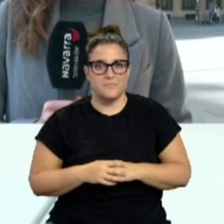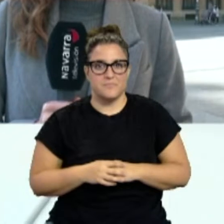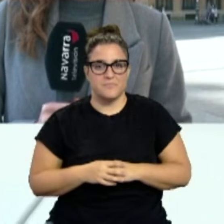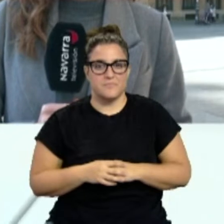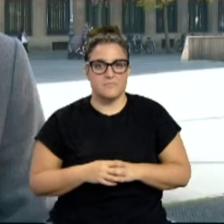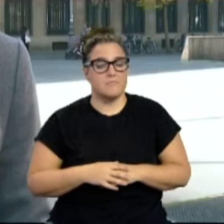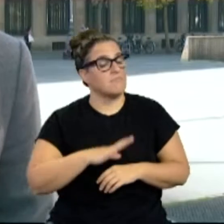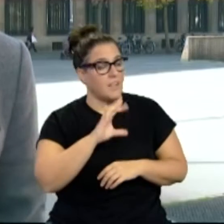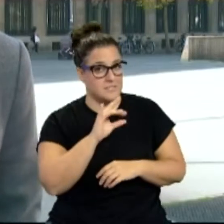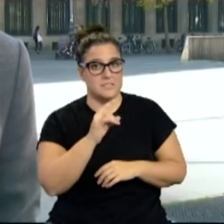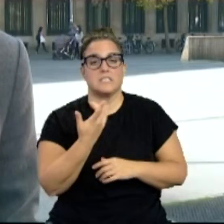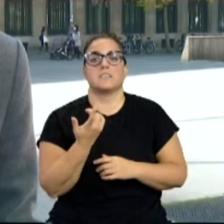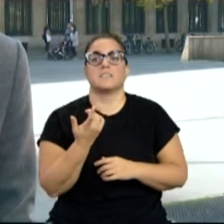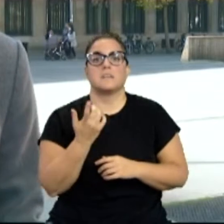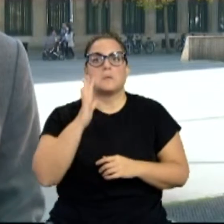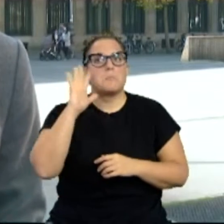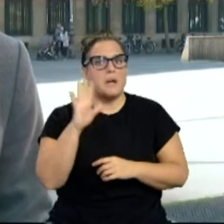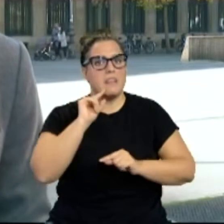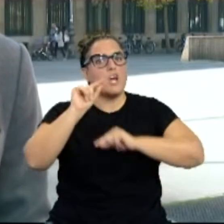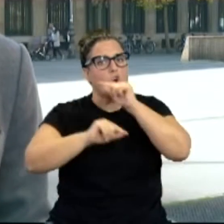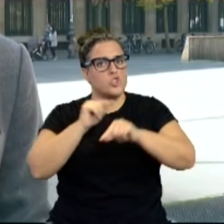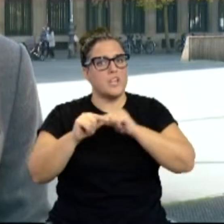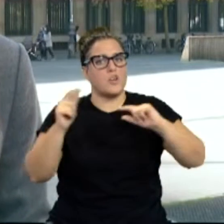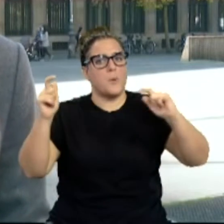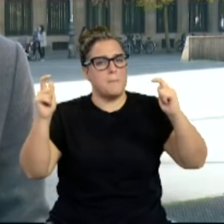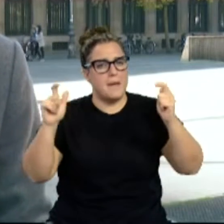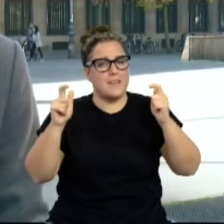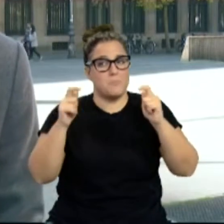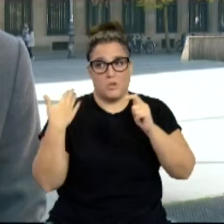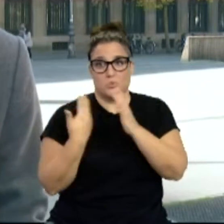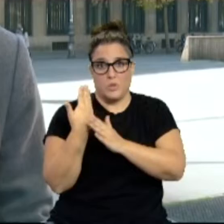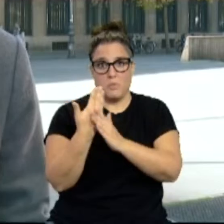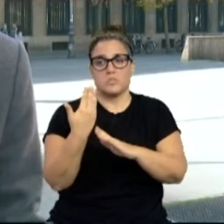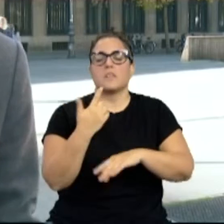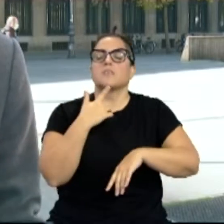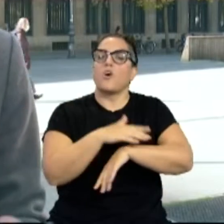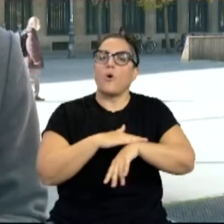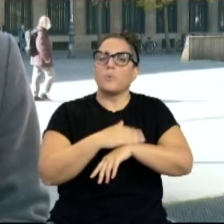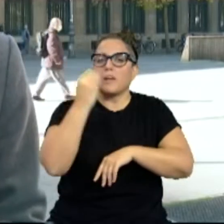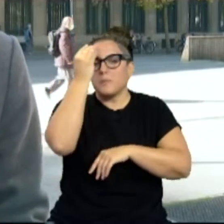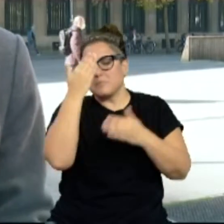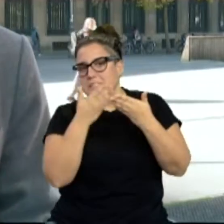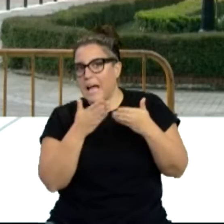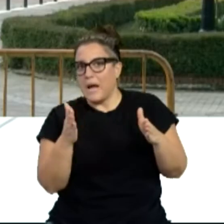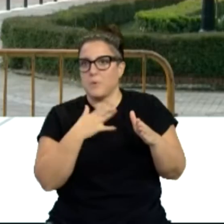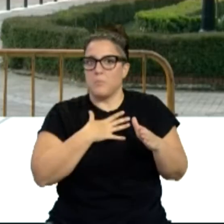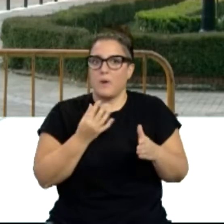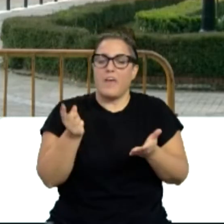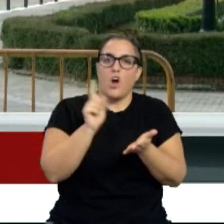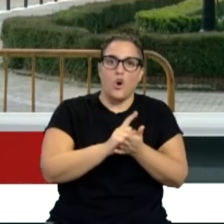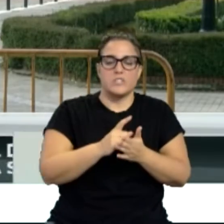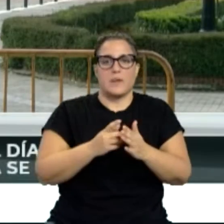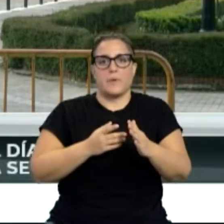Sí, la tendencia descendiente de los contagios en los últimos días hace que el Ejecutivo abra la puerta a permitir esas